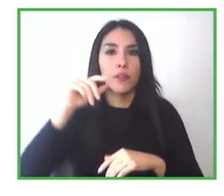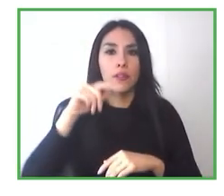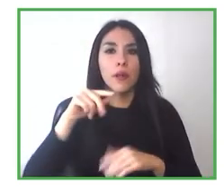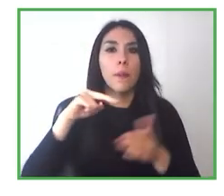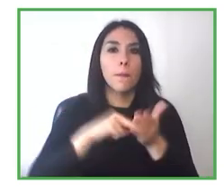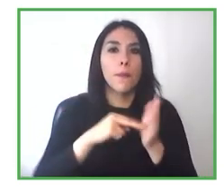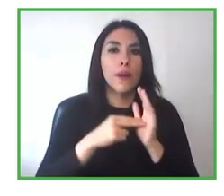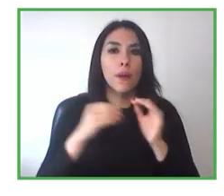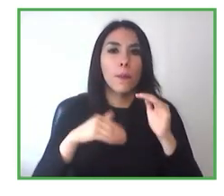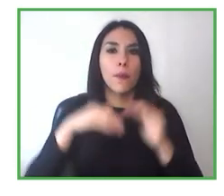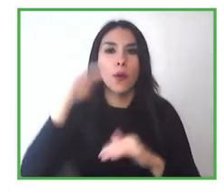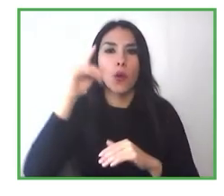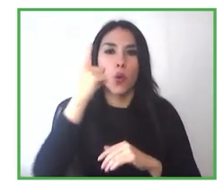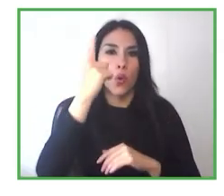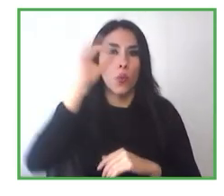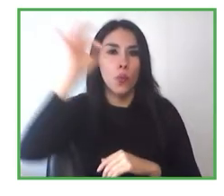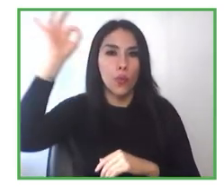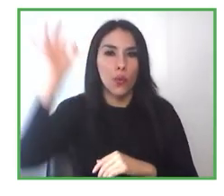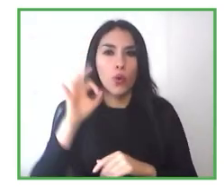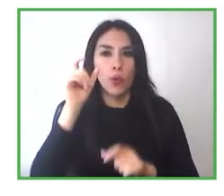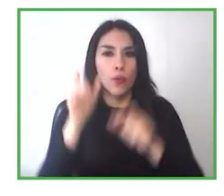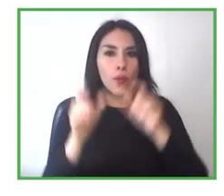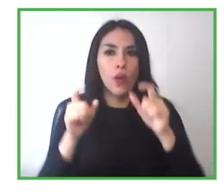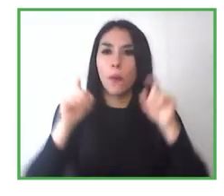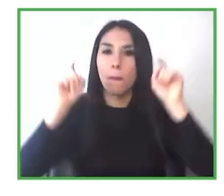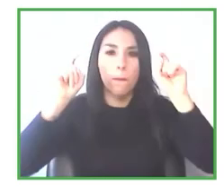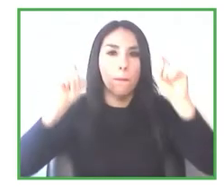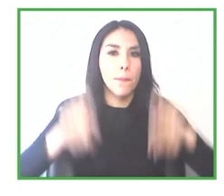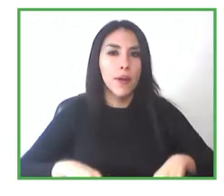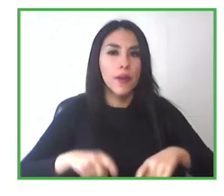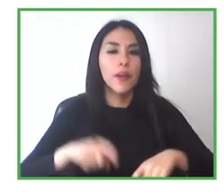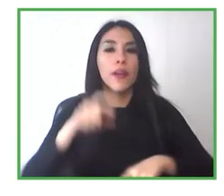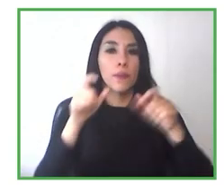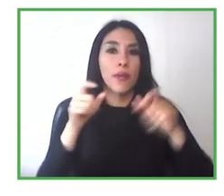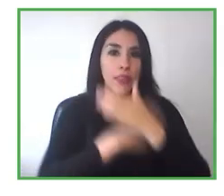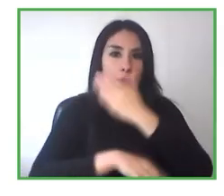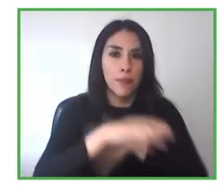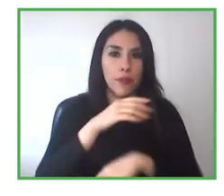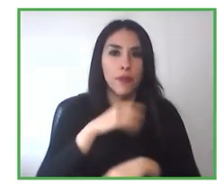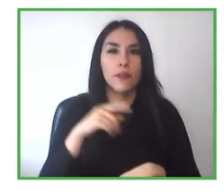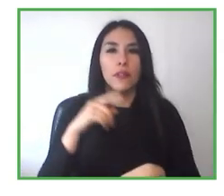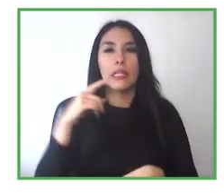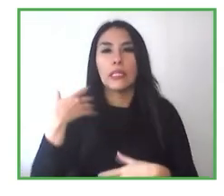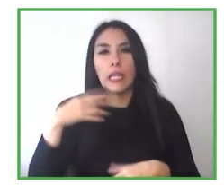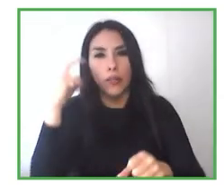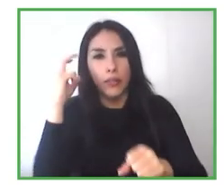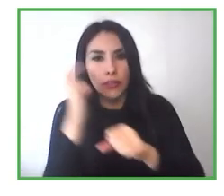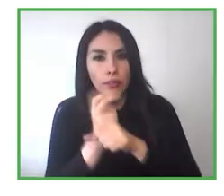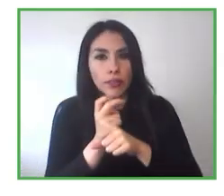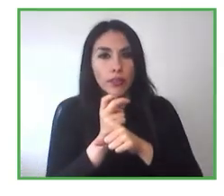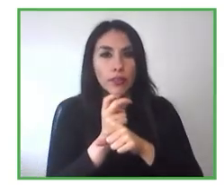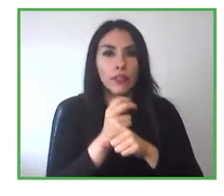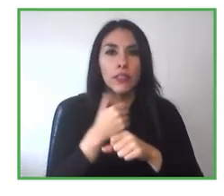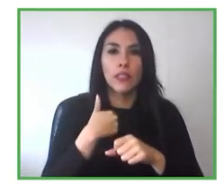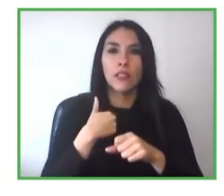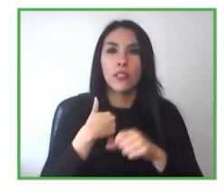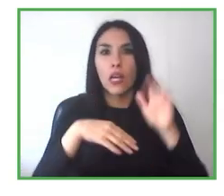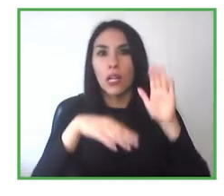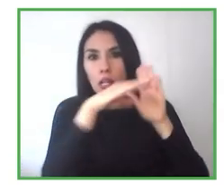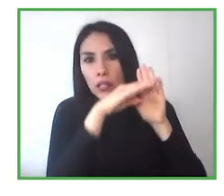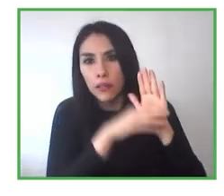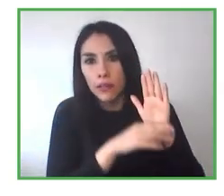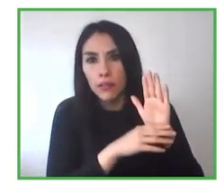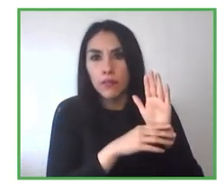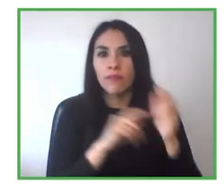muy difícil la implementación de la ley, creo que ustedes ahí también como municipio nos pueden contar un poco más, cuáles han sido los principales